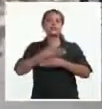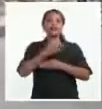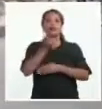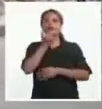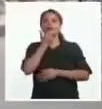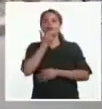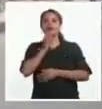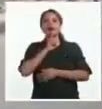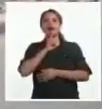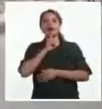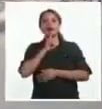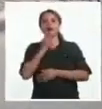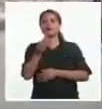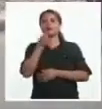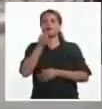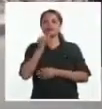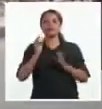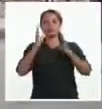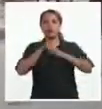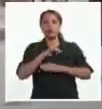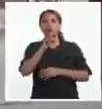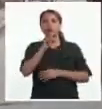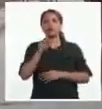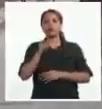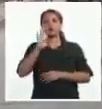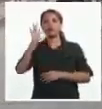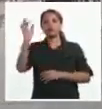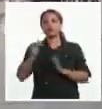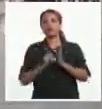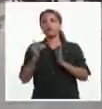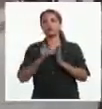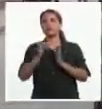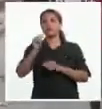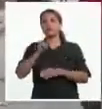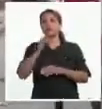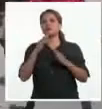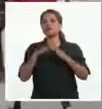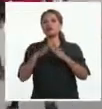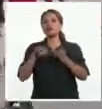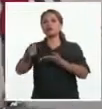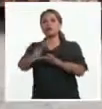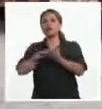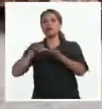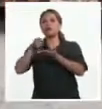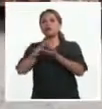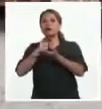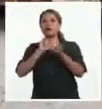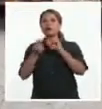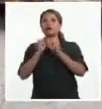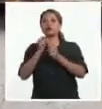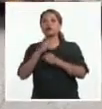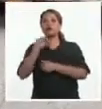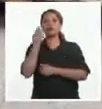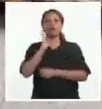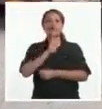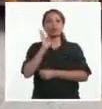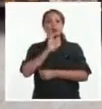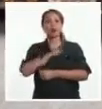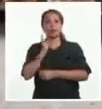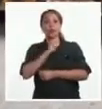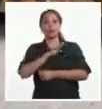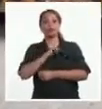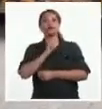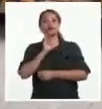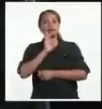médica. Además, entre 1 y 1,5 millones de personas viven en los barrios controlados por los criminales. Naciones Unidas pidió